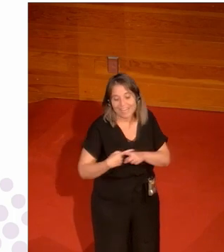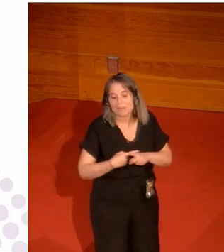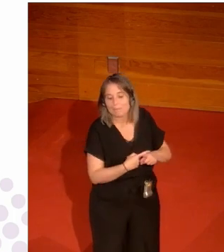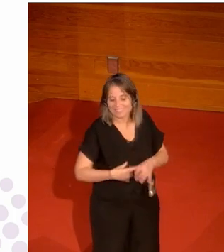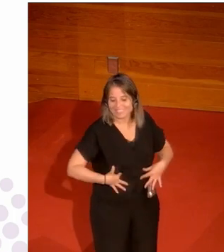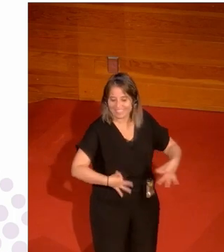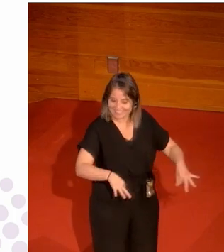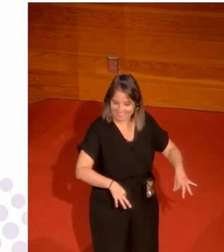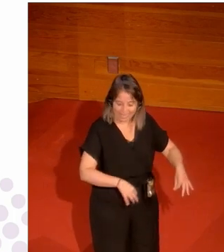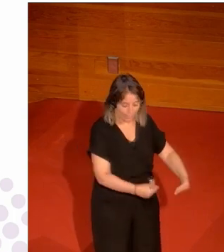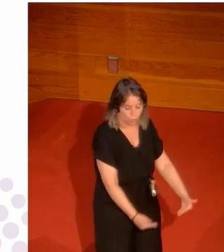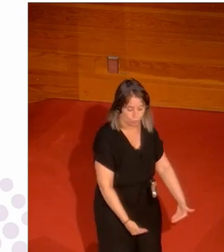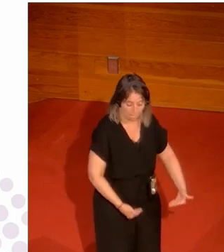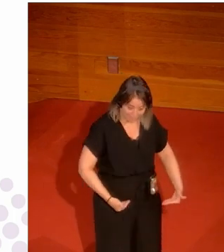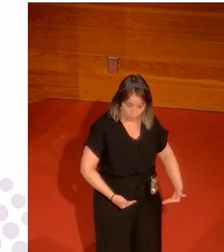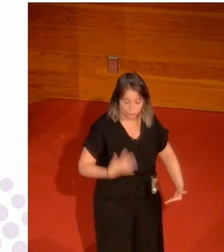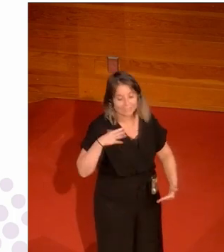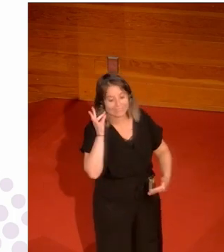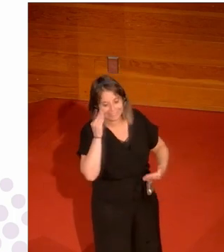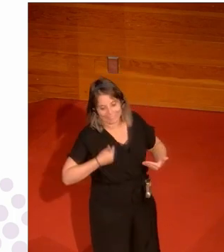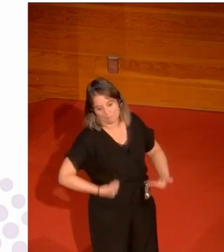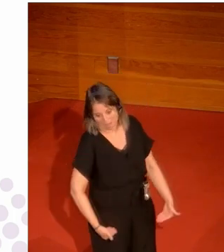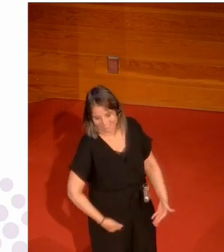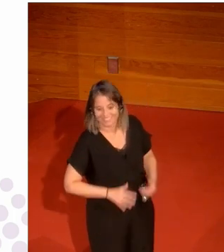ponernos un poquito más a nosotros y quitarle un poquito más a ellos